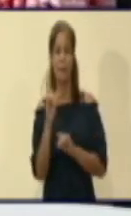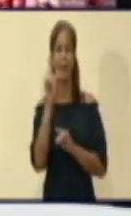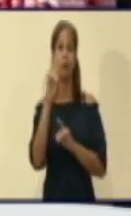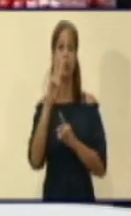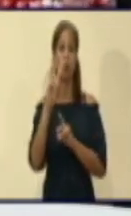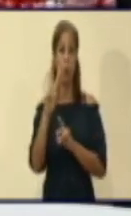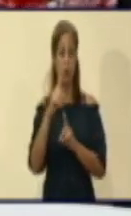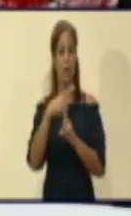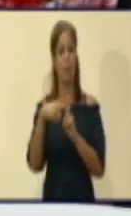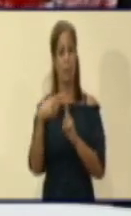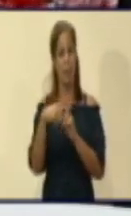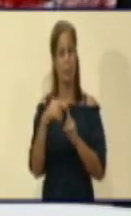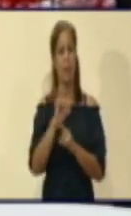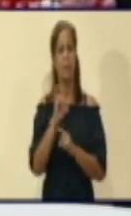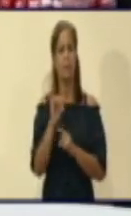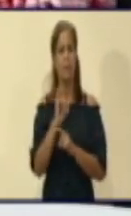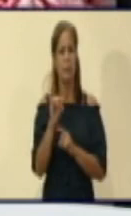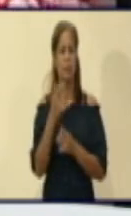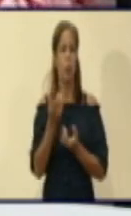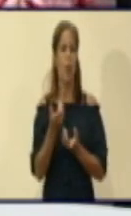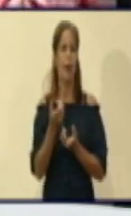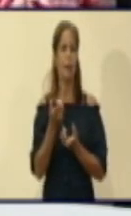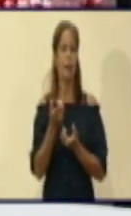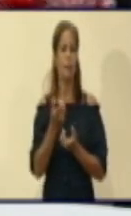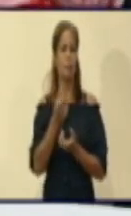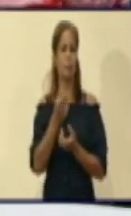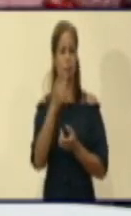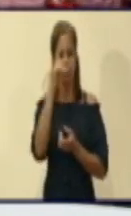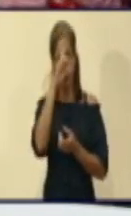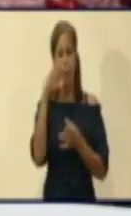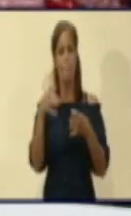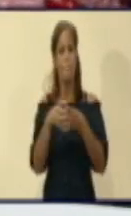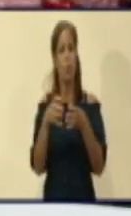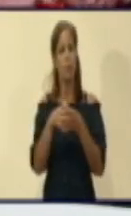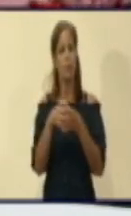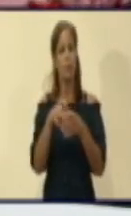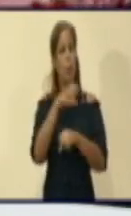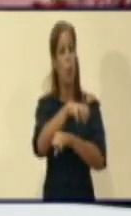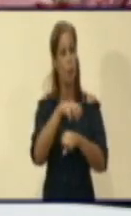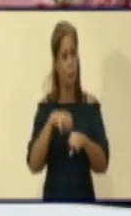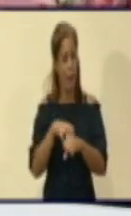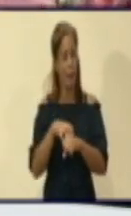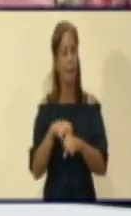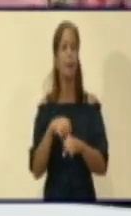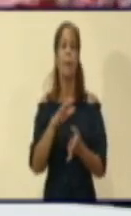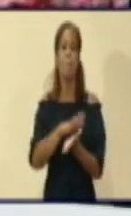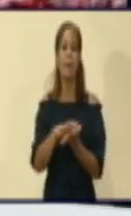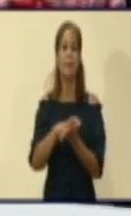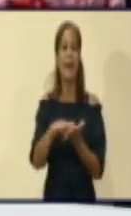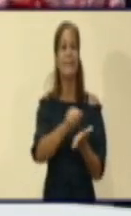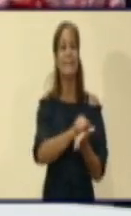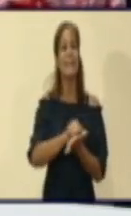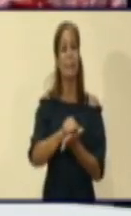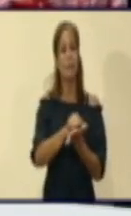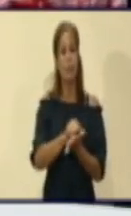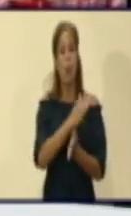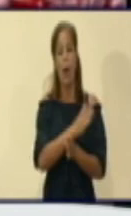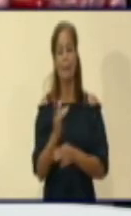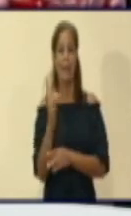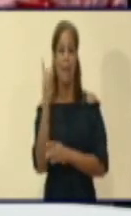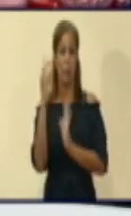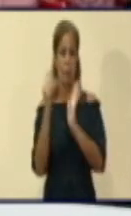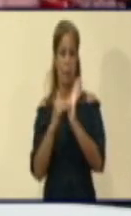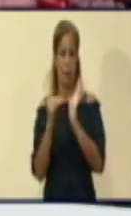Etexia y Correo, así como la clínica veterinaria van a ofrecer servicios hasta la 1 de la tarde. La ONAP suspende todo tipo de trámite